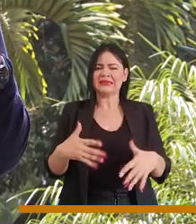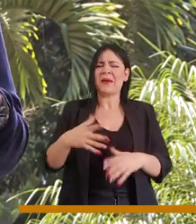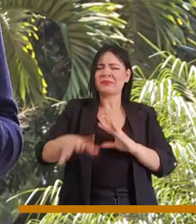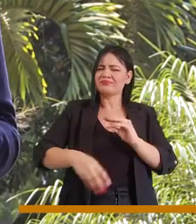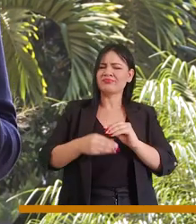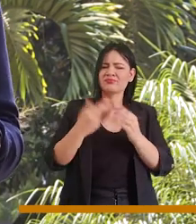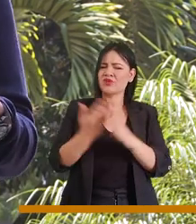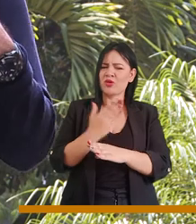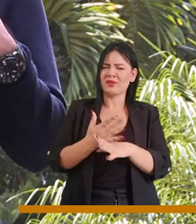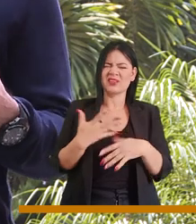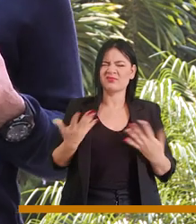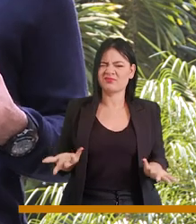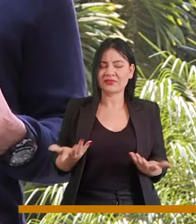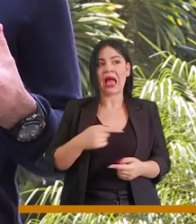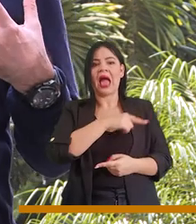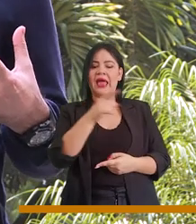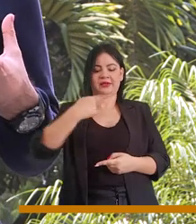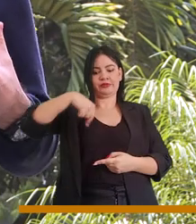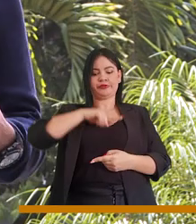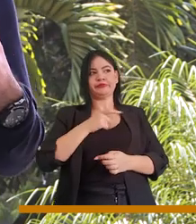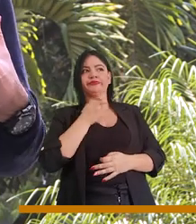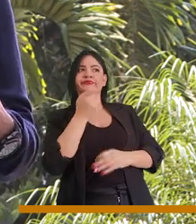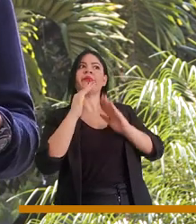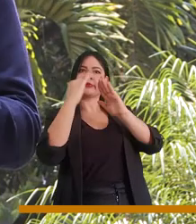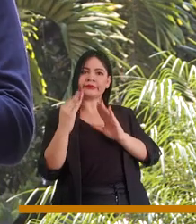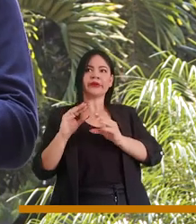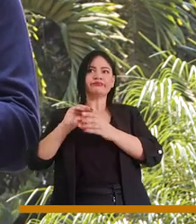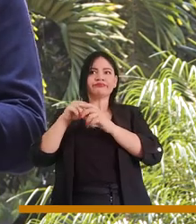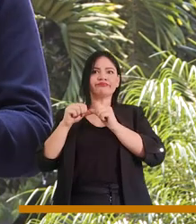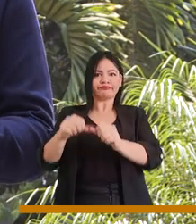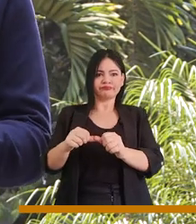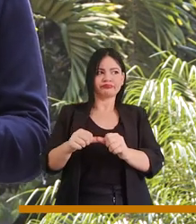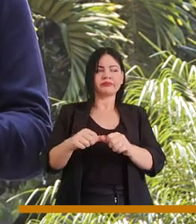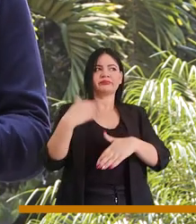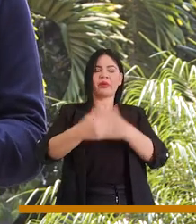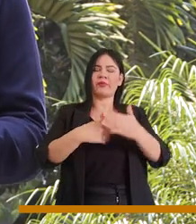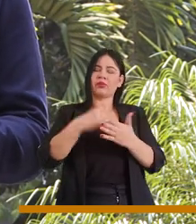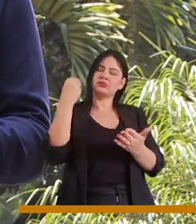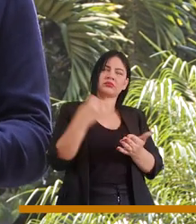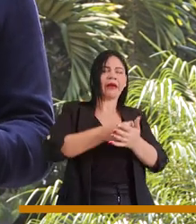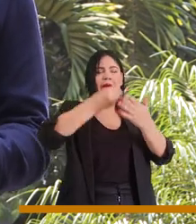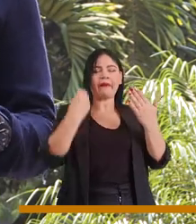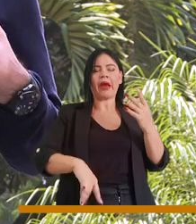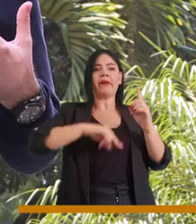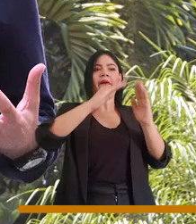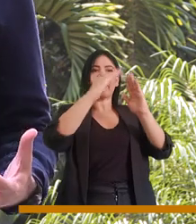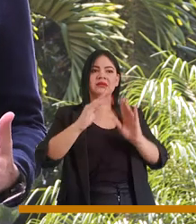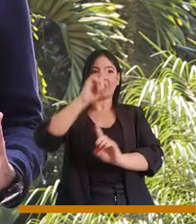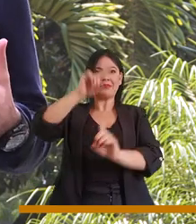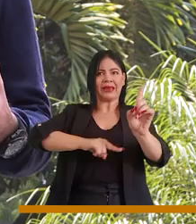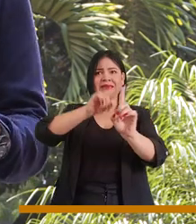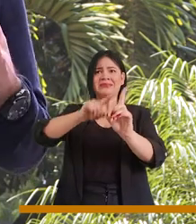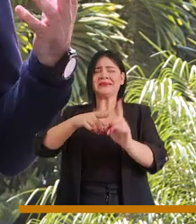¿Qué significa esto? Que los locales, nosotros que vivimos acá, se nos han incrementado los precios y los valores de los